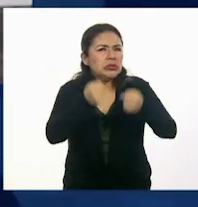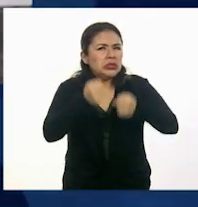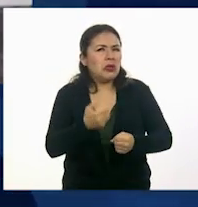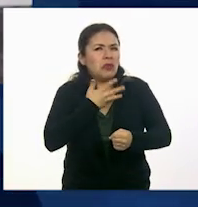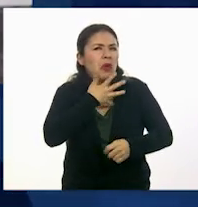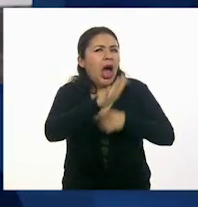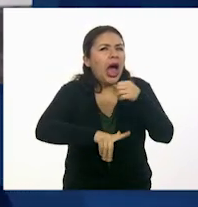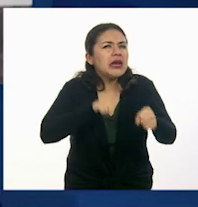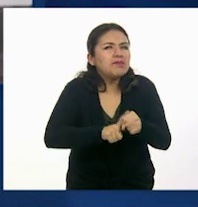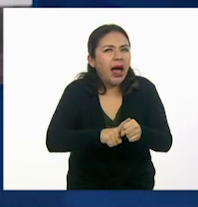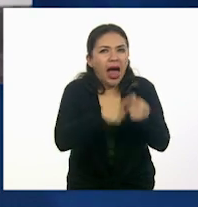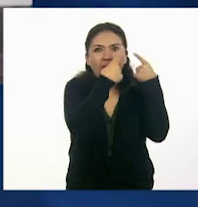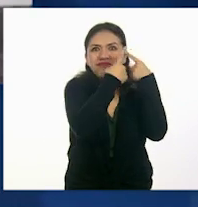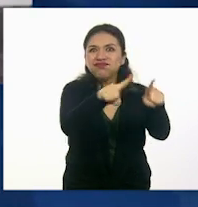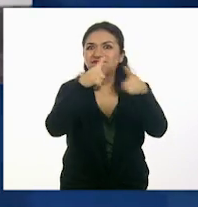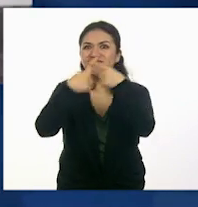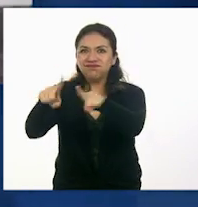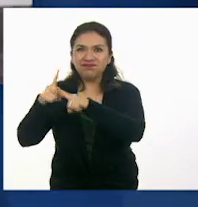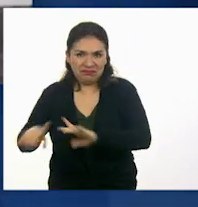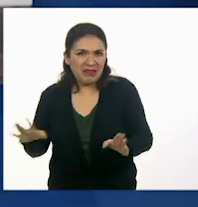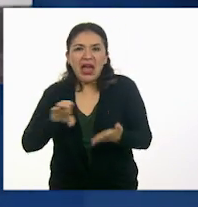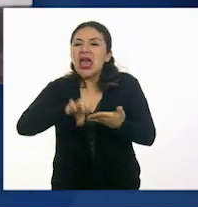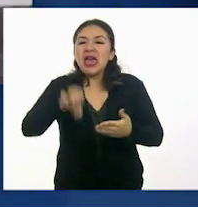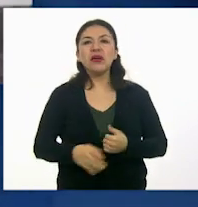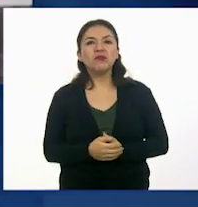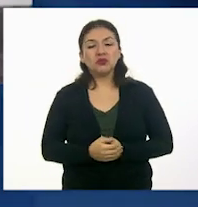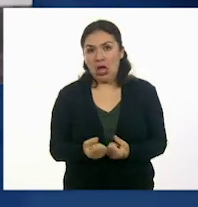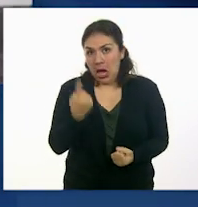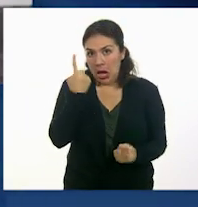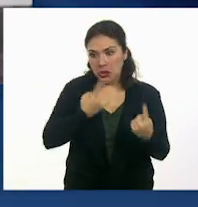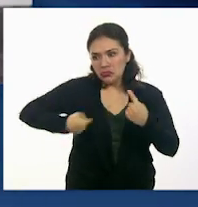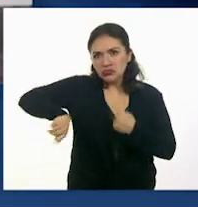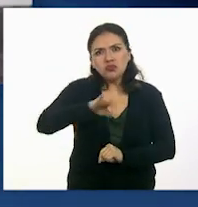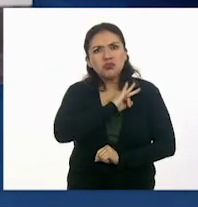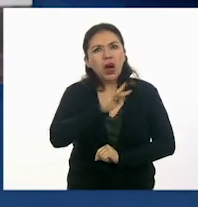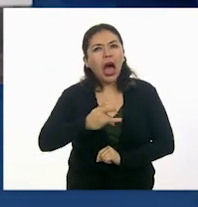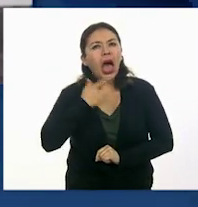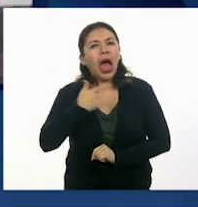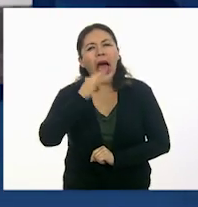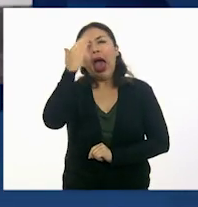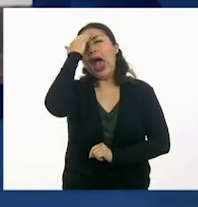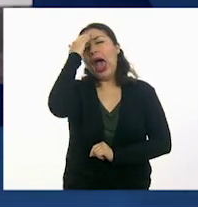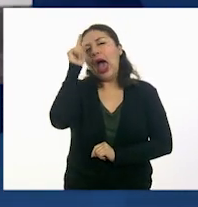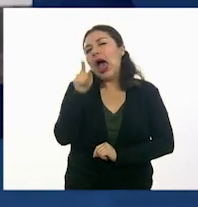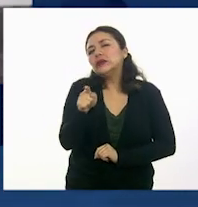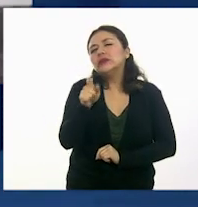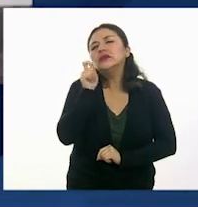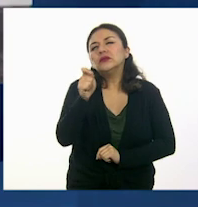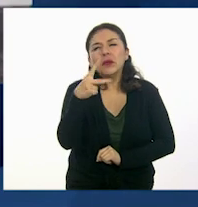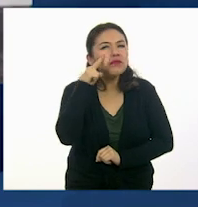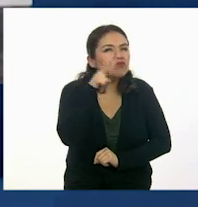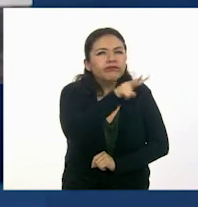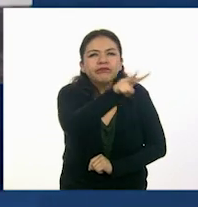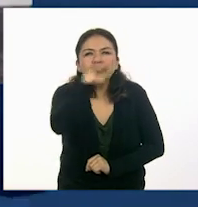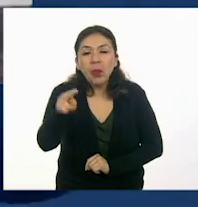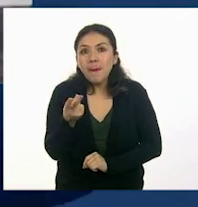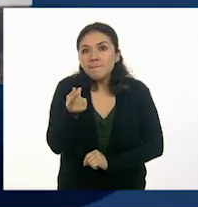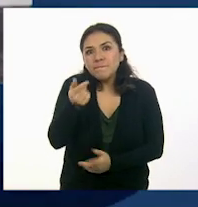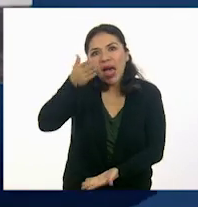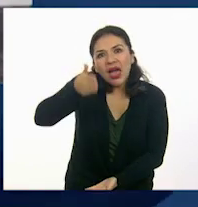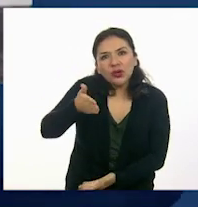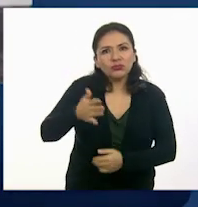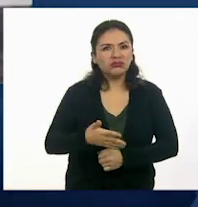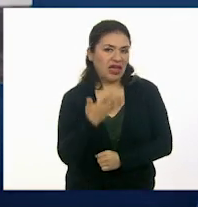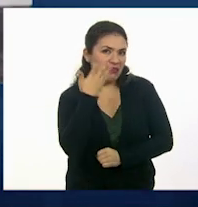animales muy diversos. Por ejemplo, para algunos de nosotros se nos puede hacer más familiar mirar perros,